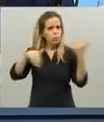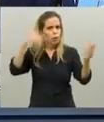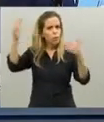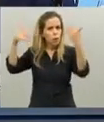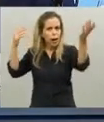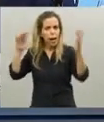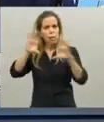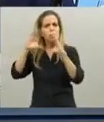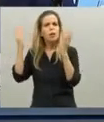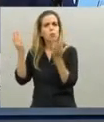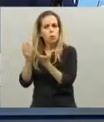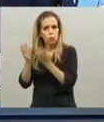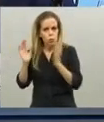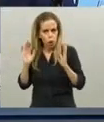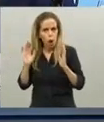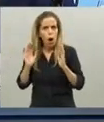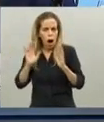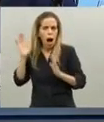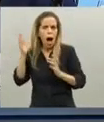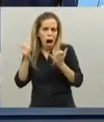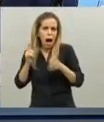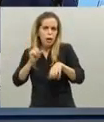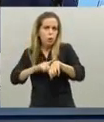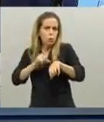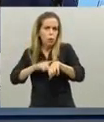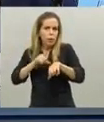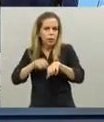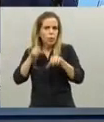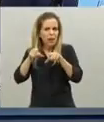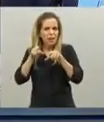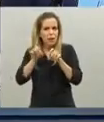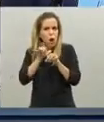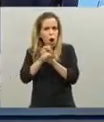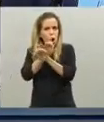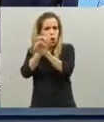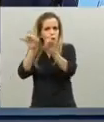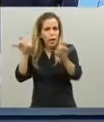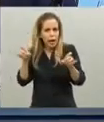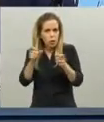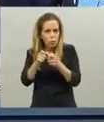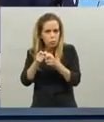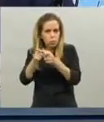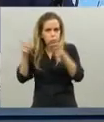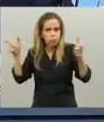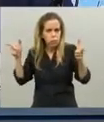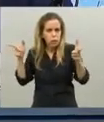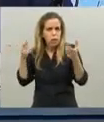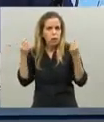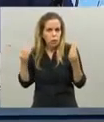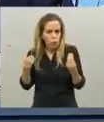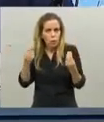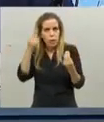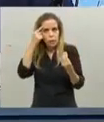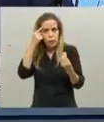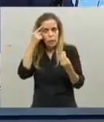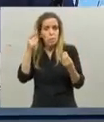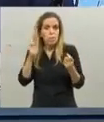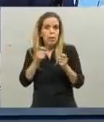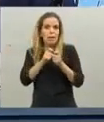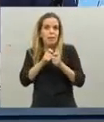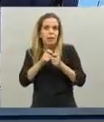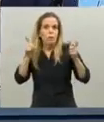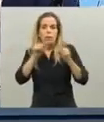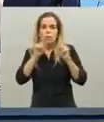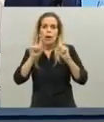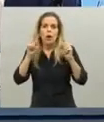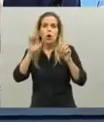momento donde el crecimiento se vuelve geométrico cuando en lugar de seguir aumentando como si